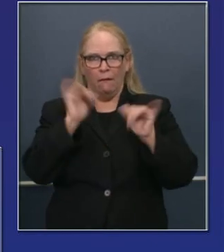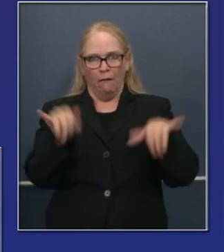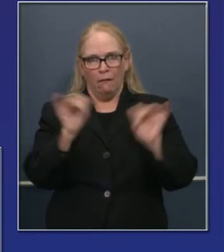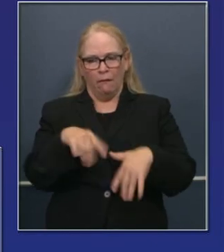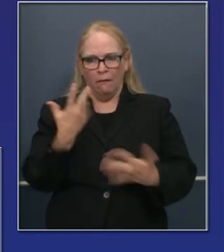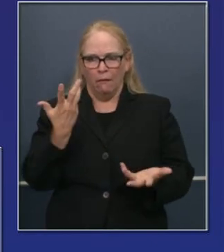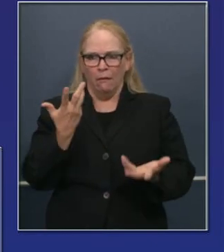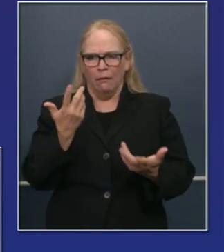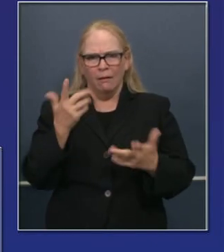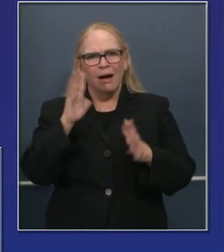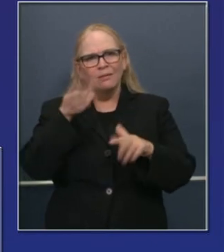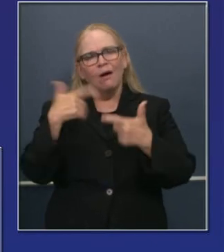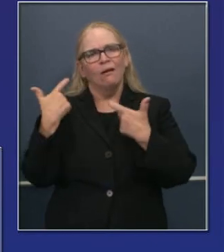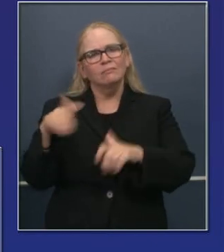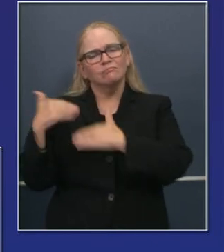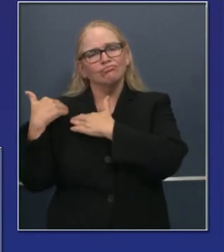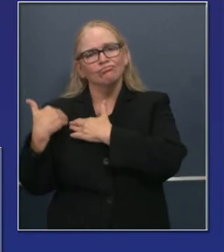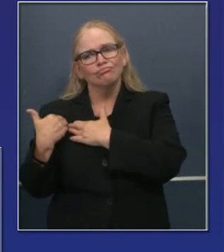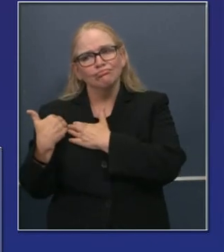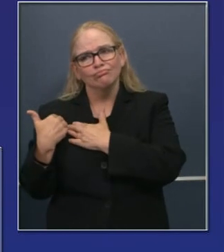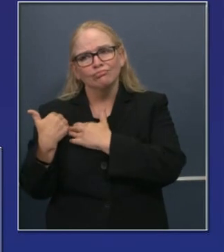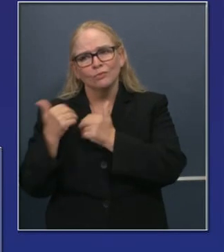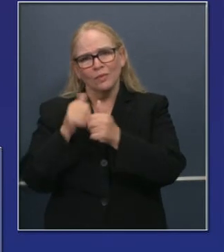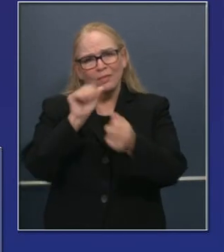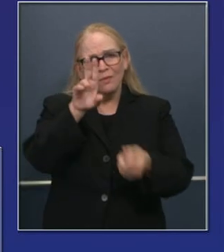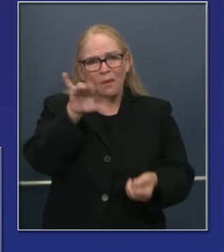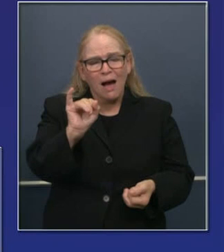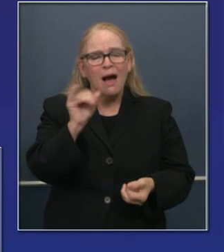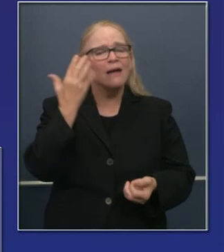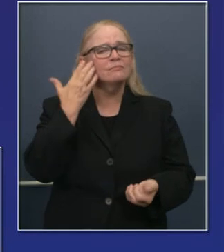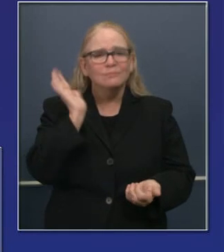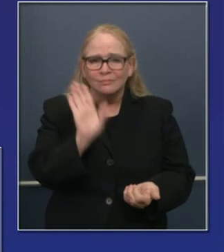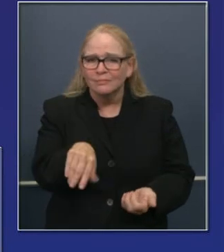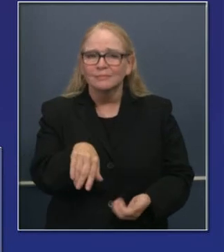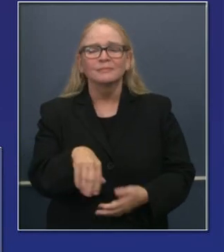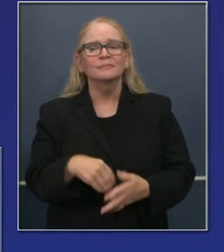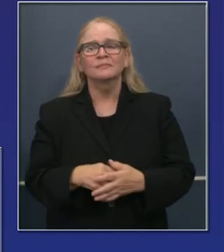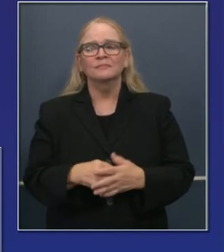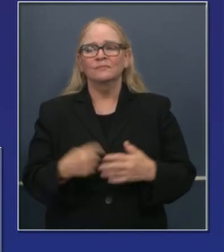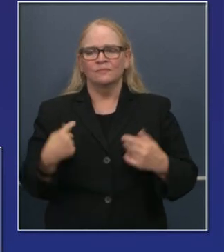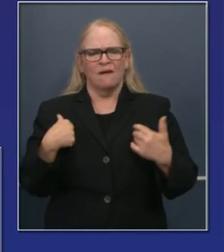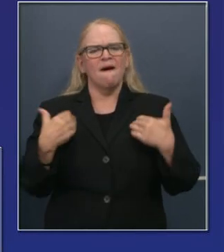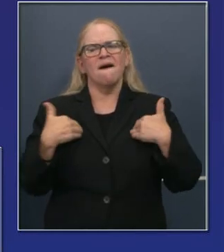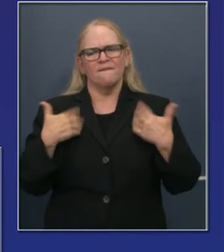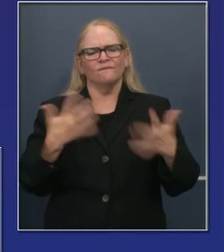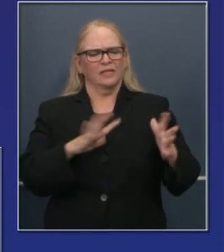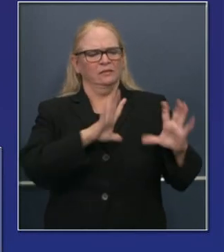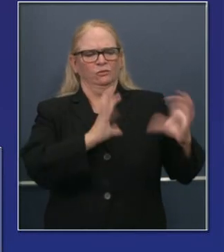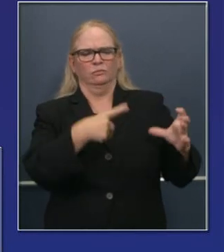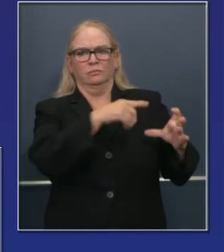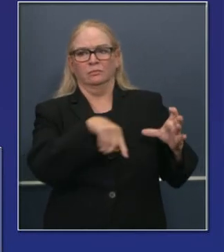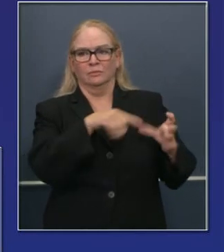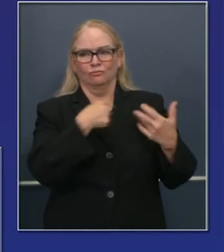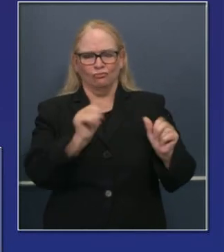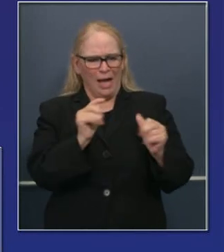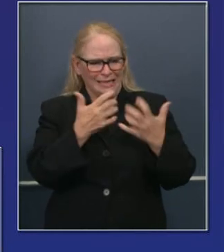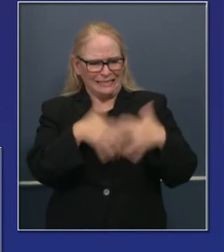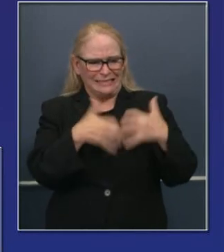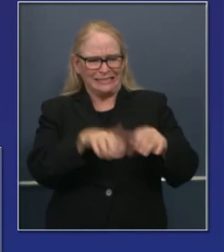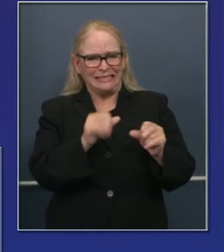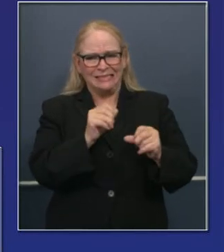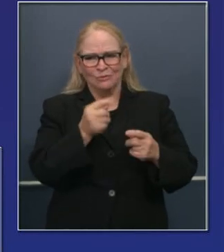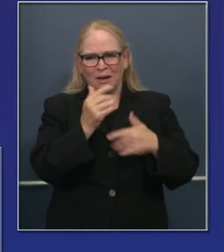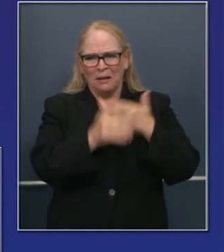reto, el reto que tenemos ya en el sistema de desempleo. Tenemos el equipo de intervención con estrategias. Tenemos el